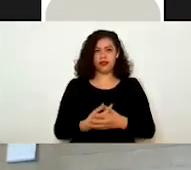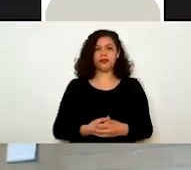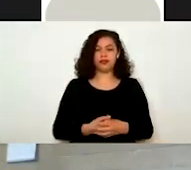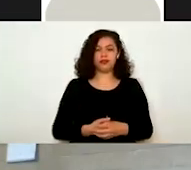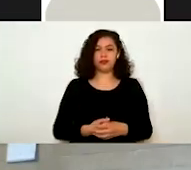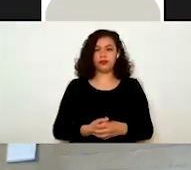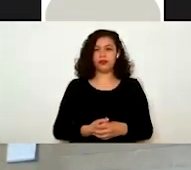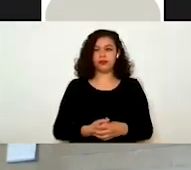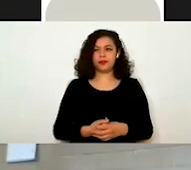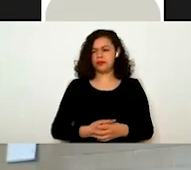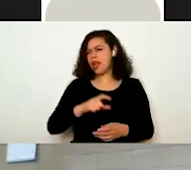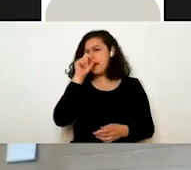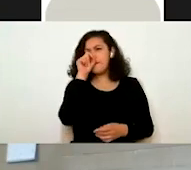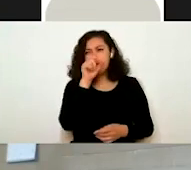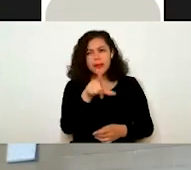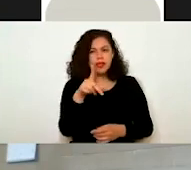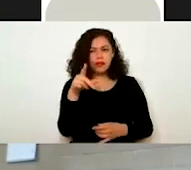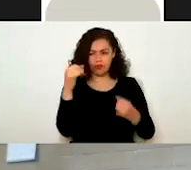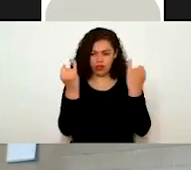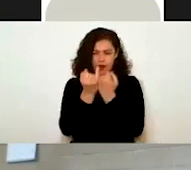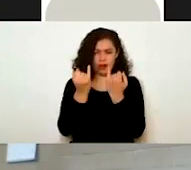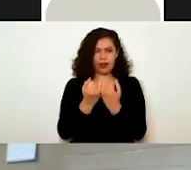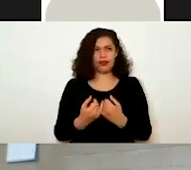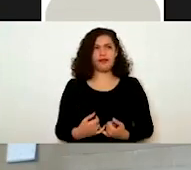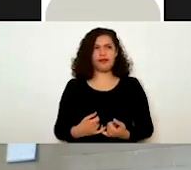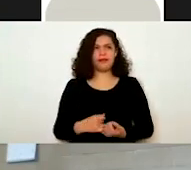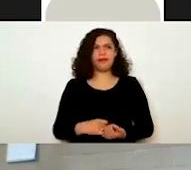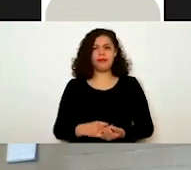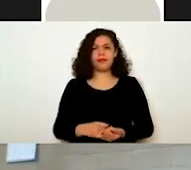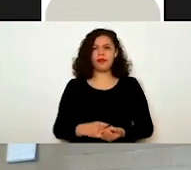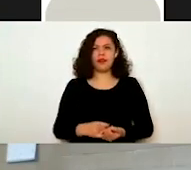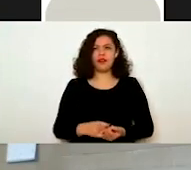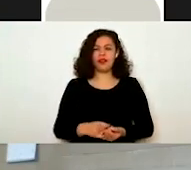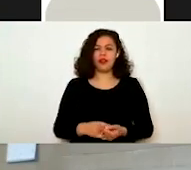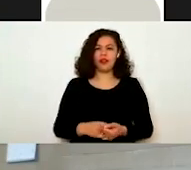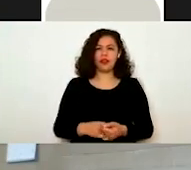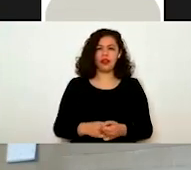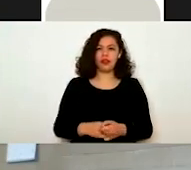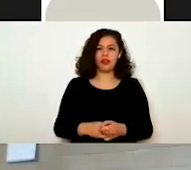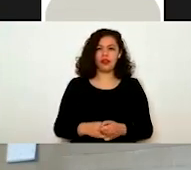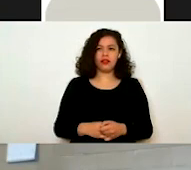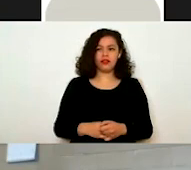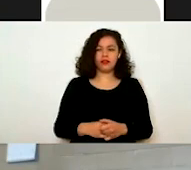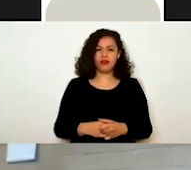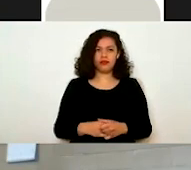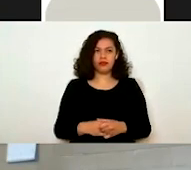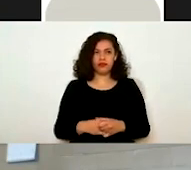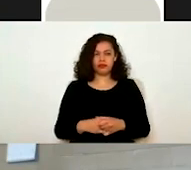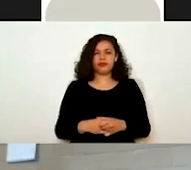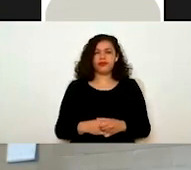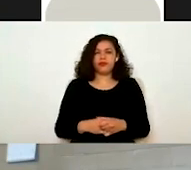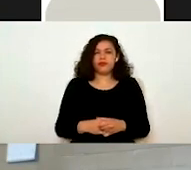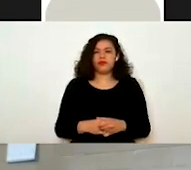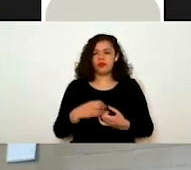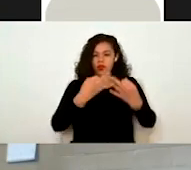Es exactamente igual, pero, pero para que ustedes, bueno, vean lo que, lo que, lo que, que todos los trámites